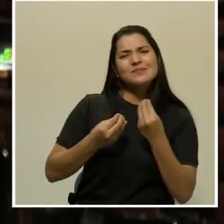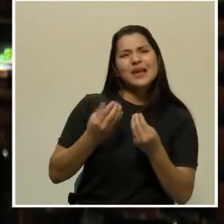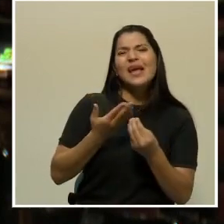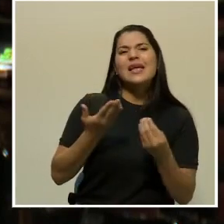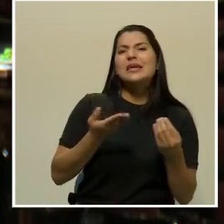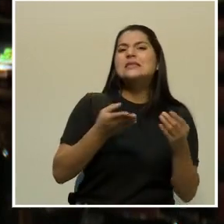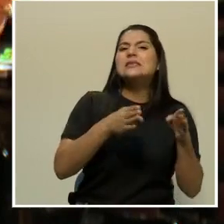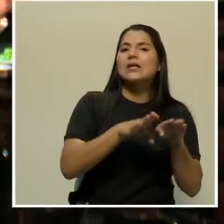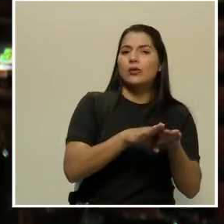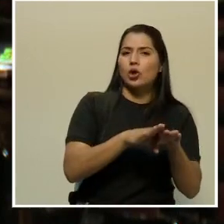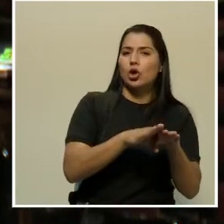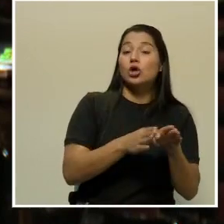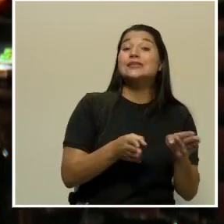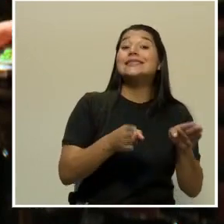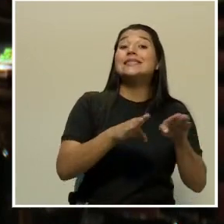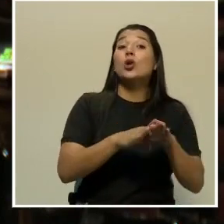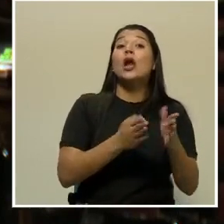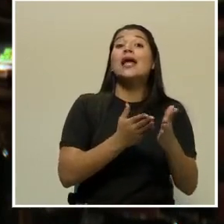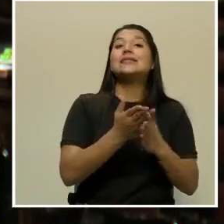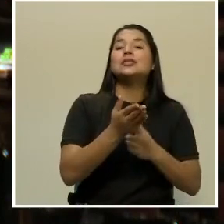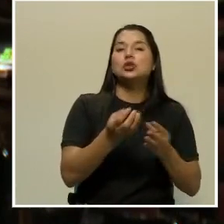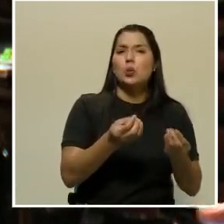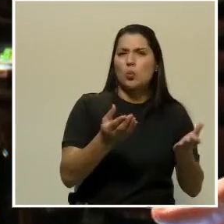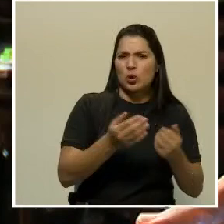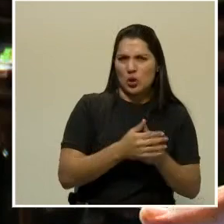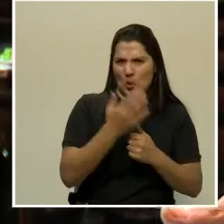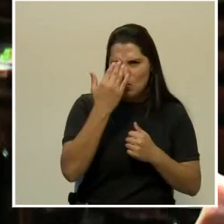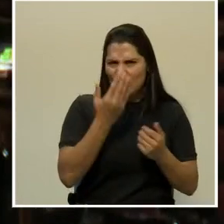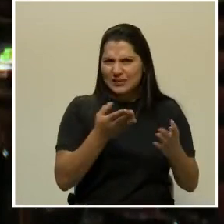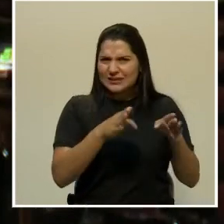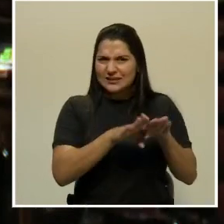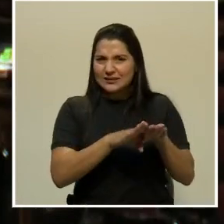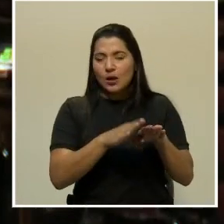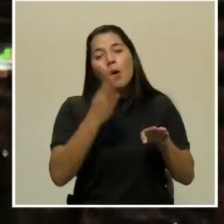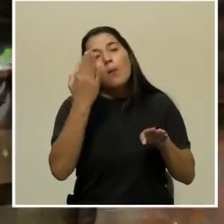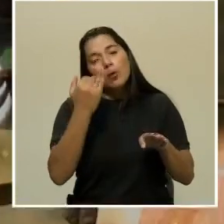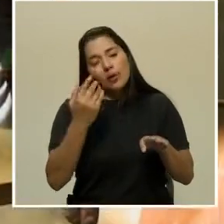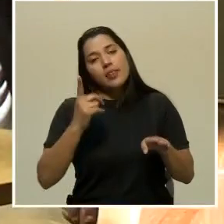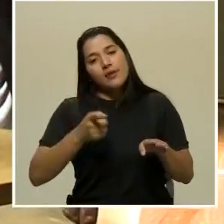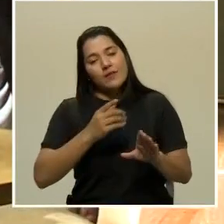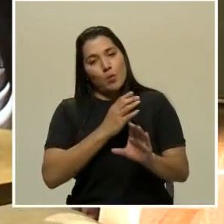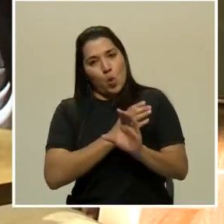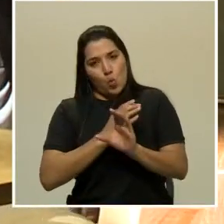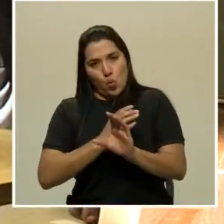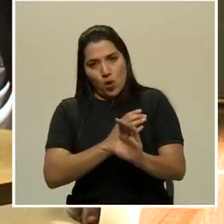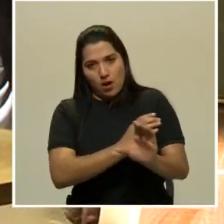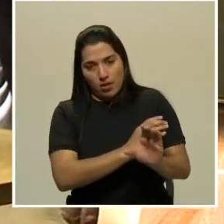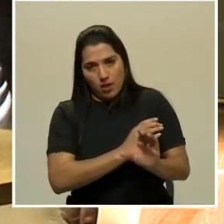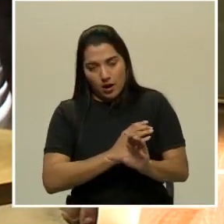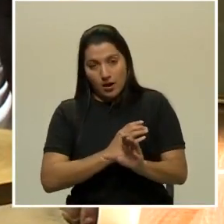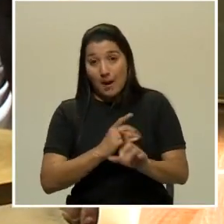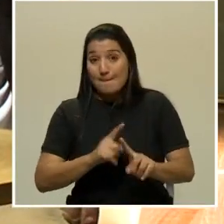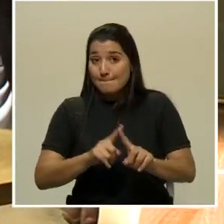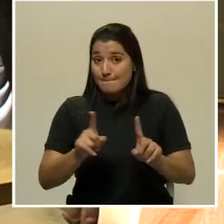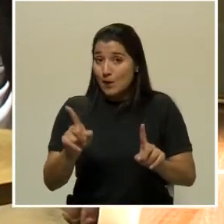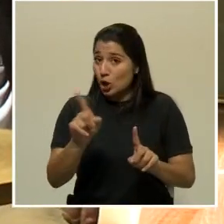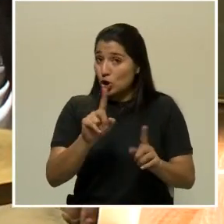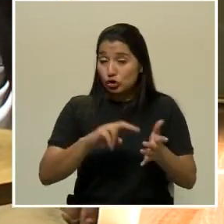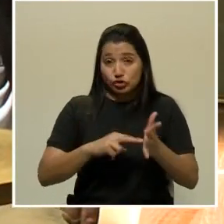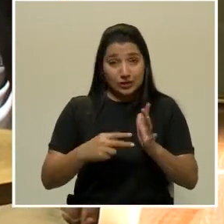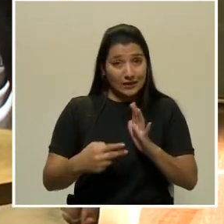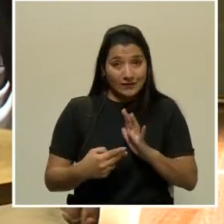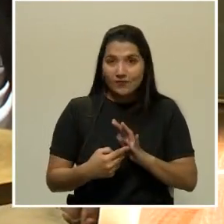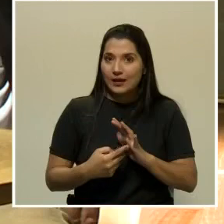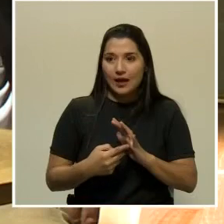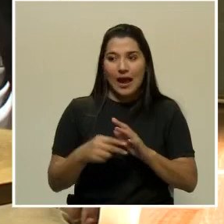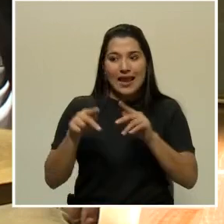cerrado es el acceso al público. ¿Y por qué está cerrado? Porque hay que cuidarnos. Pero eso no quiere decir que los públicos no necesiten